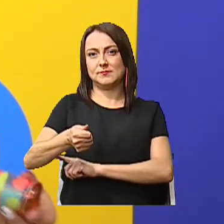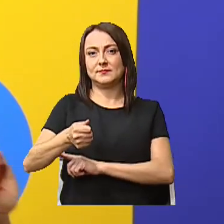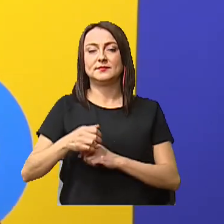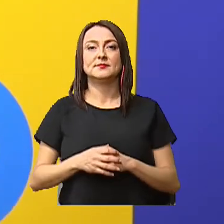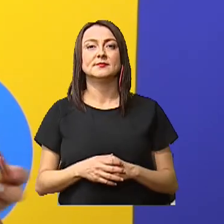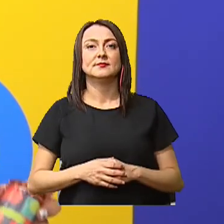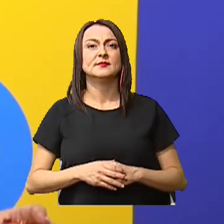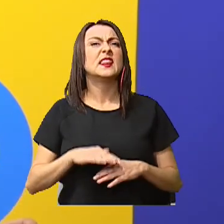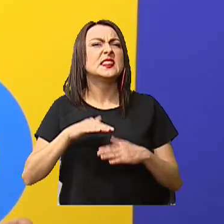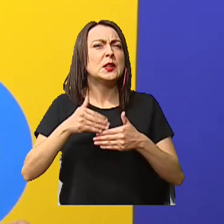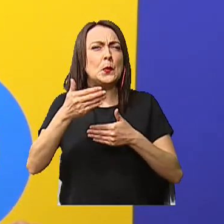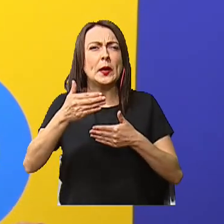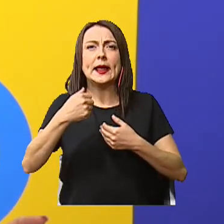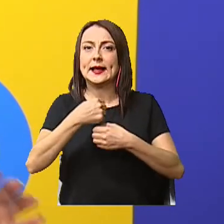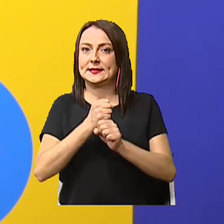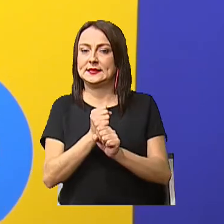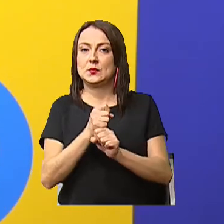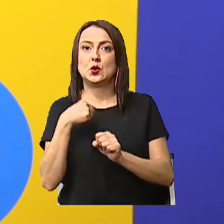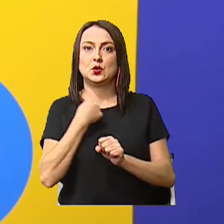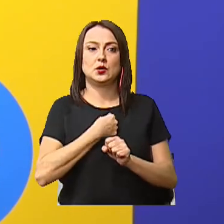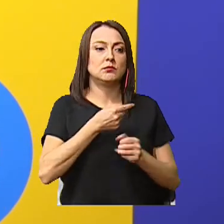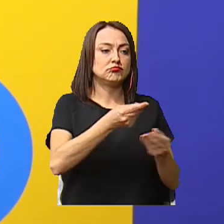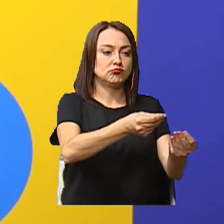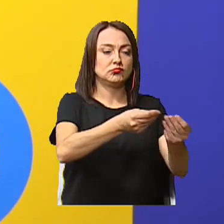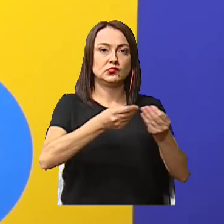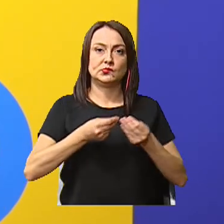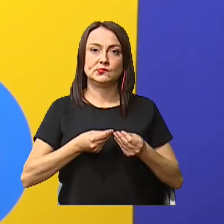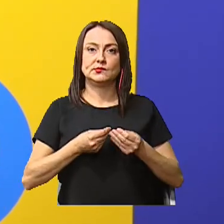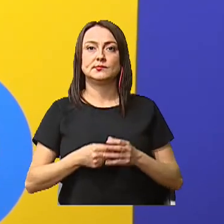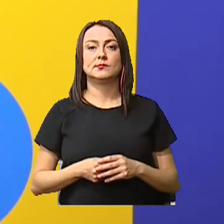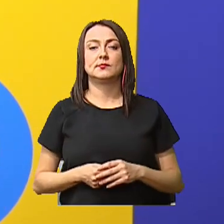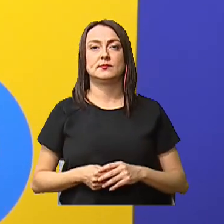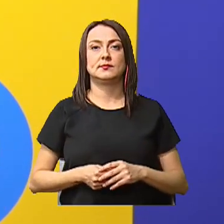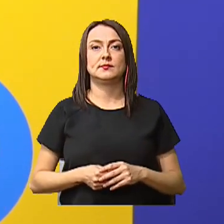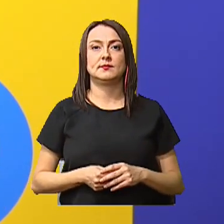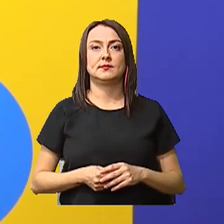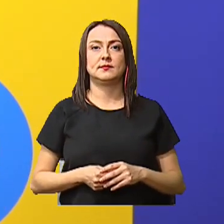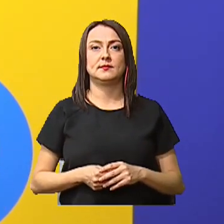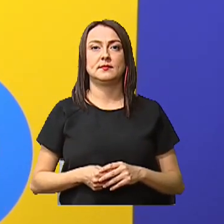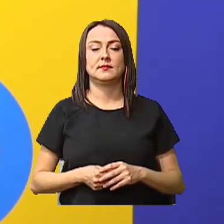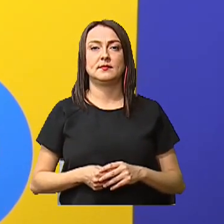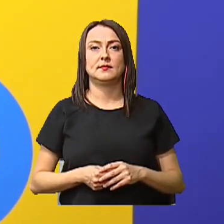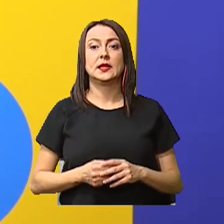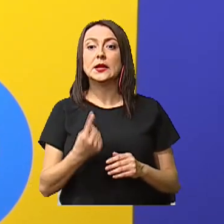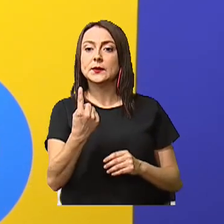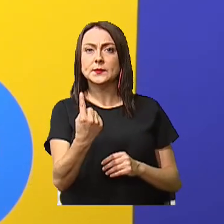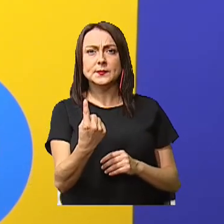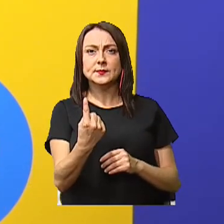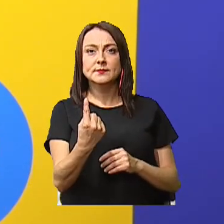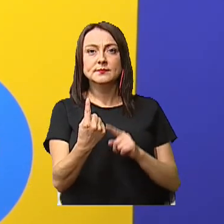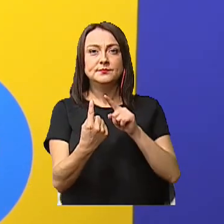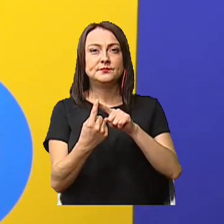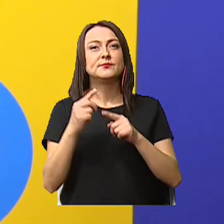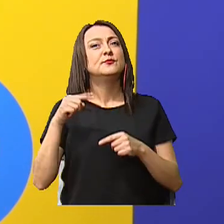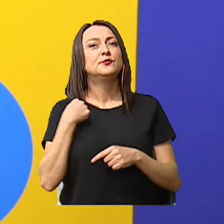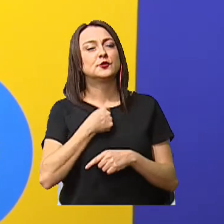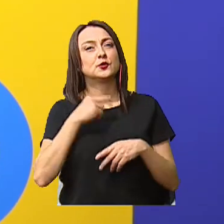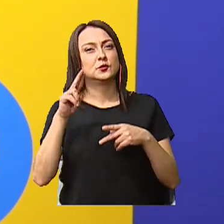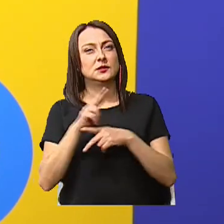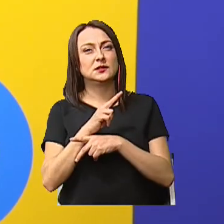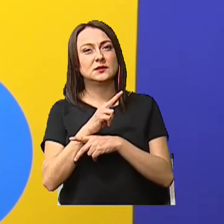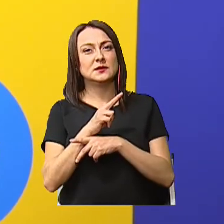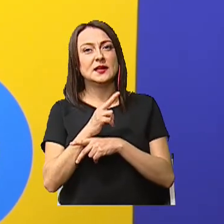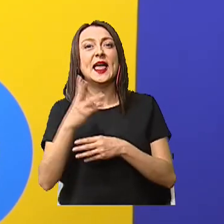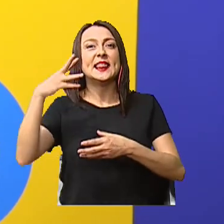¿Qué hacemos? Vamos a tomar Una Velita De las que utilizamos En los